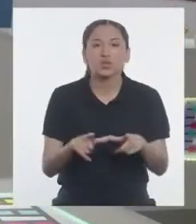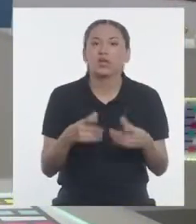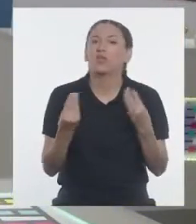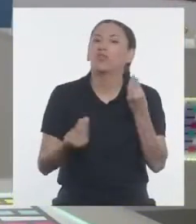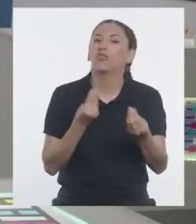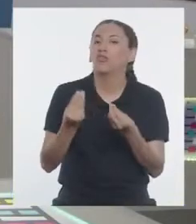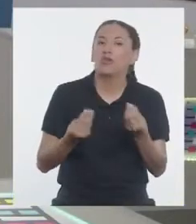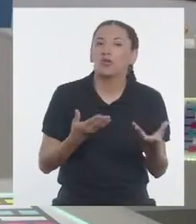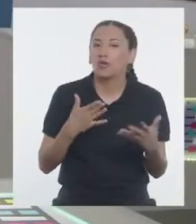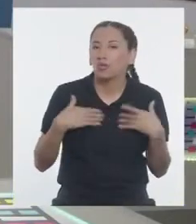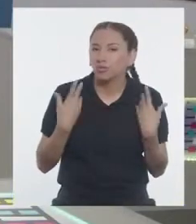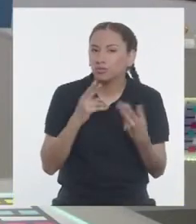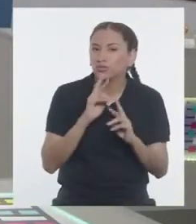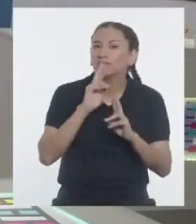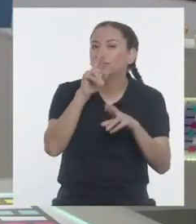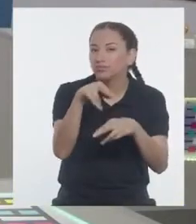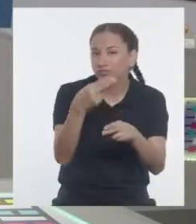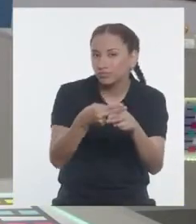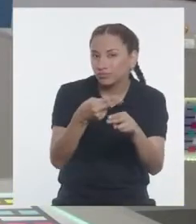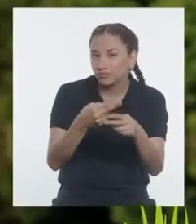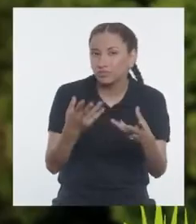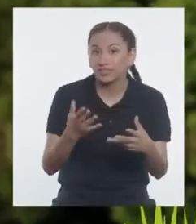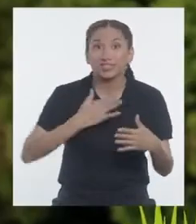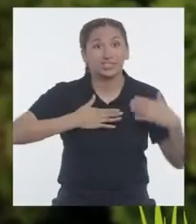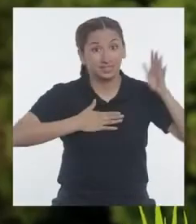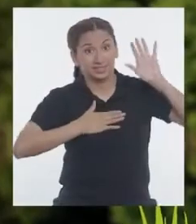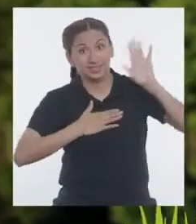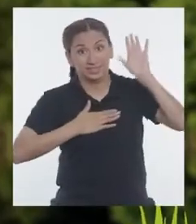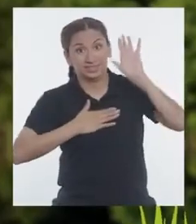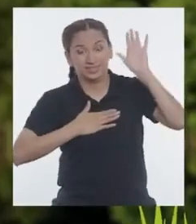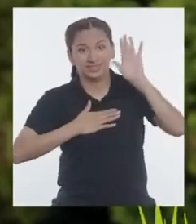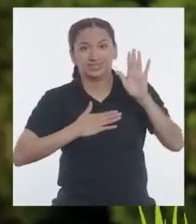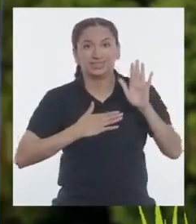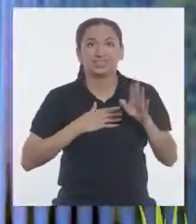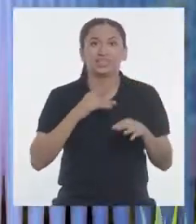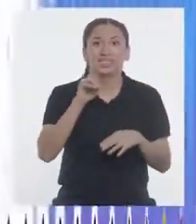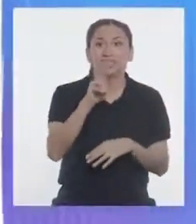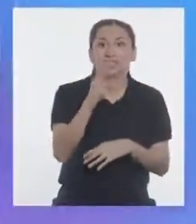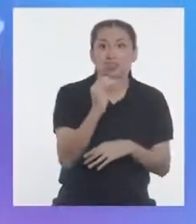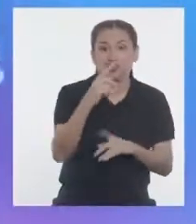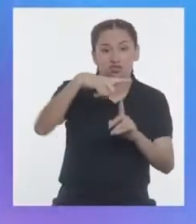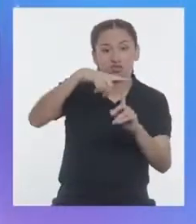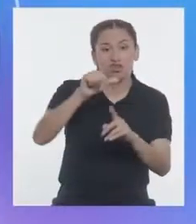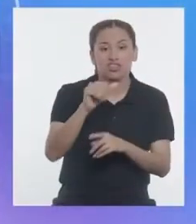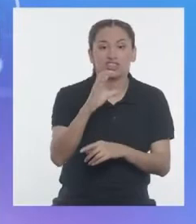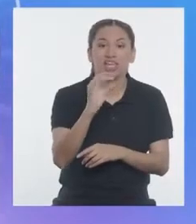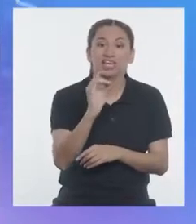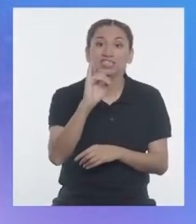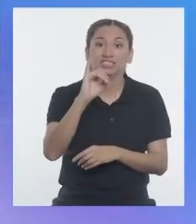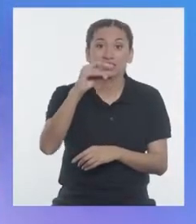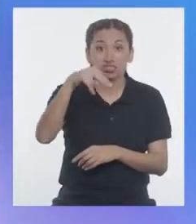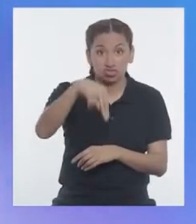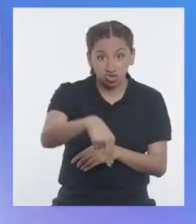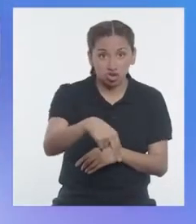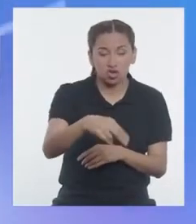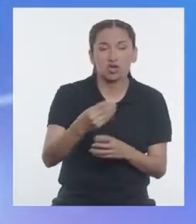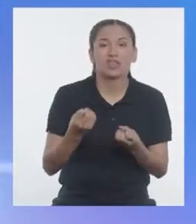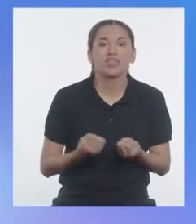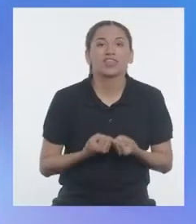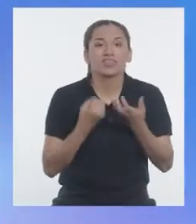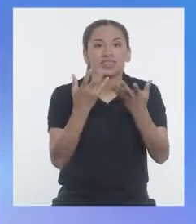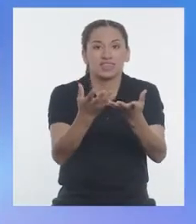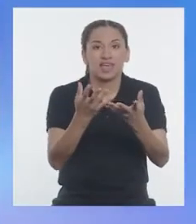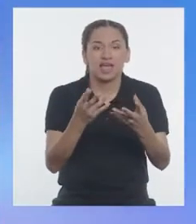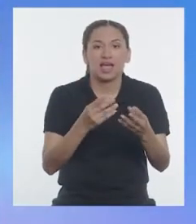¿Cómo lo podemos completar? ¡Ya la tengo! La rotación de cultivos permite sembrar